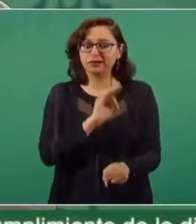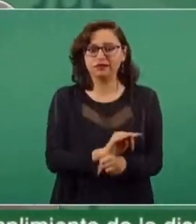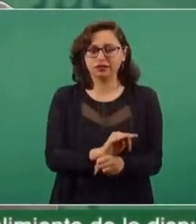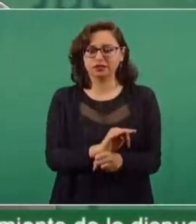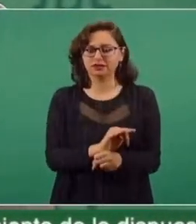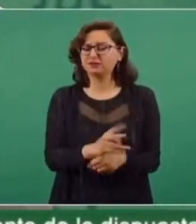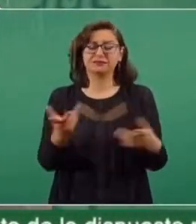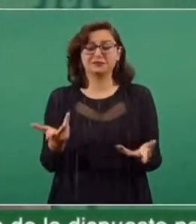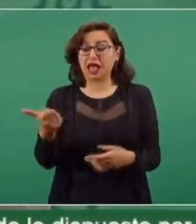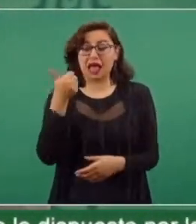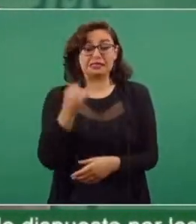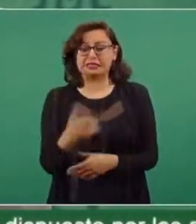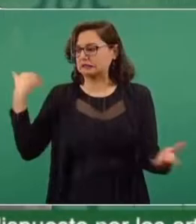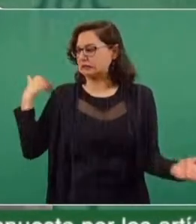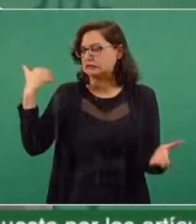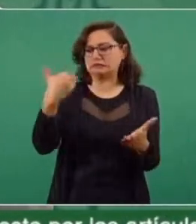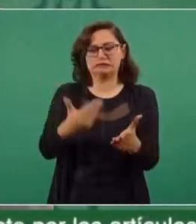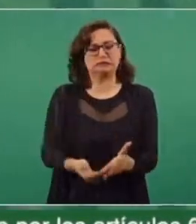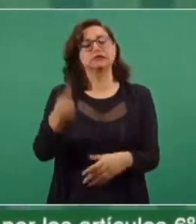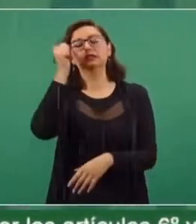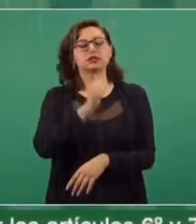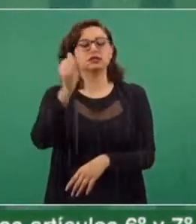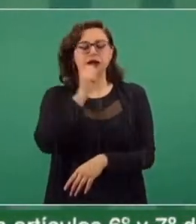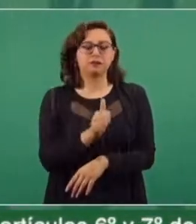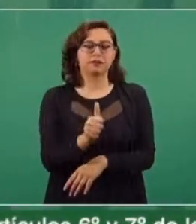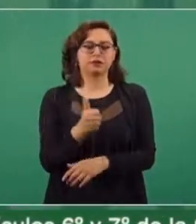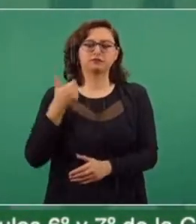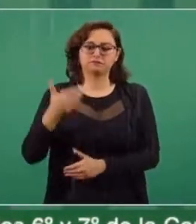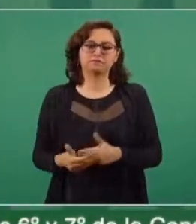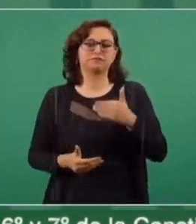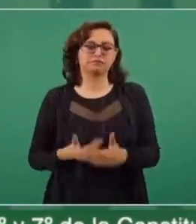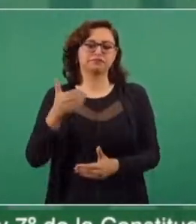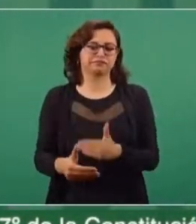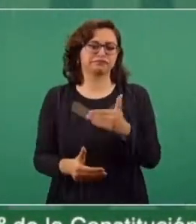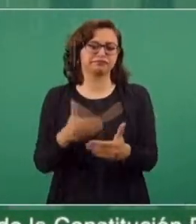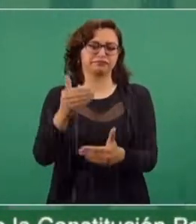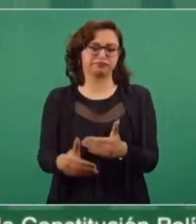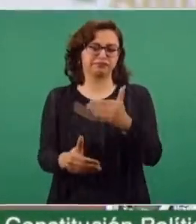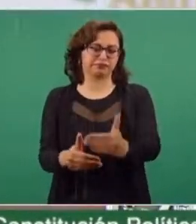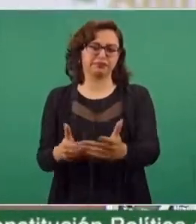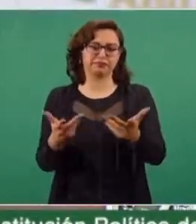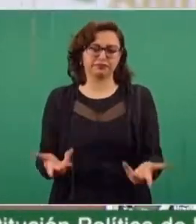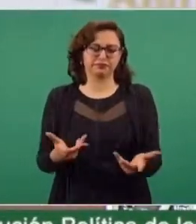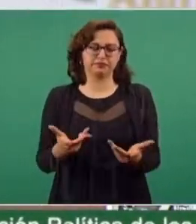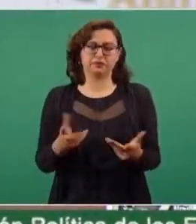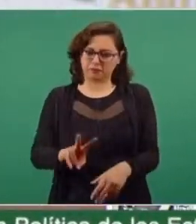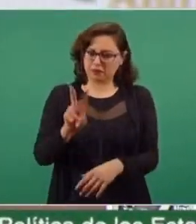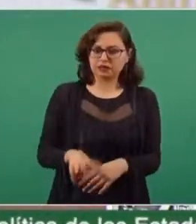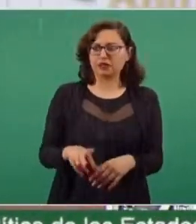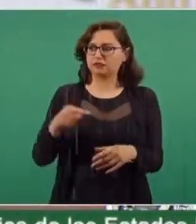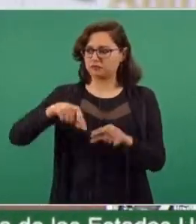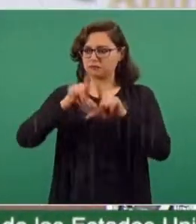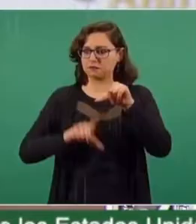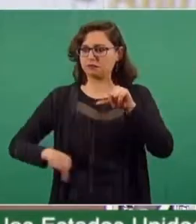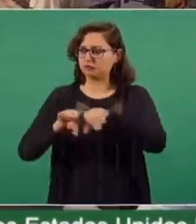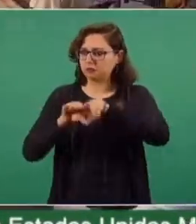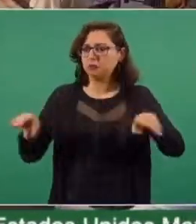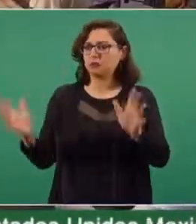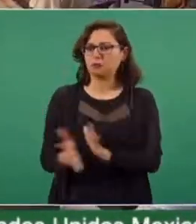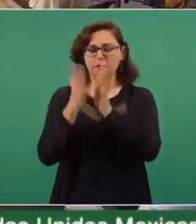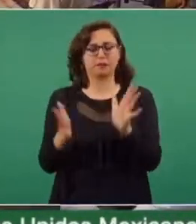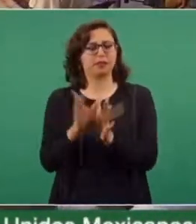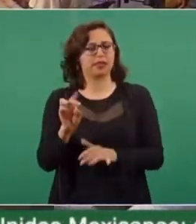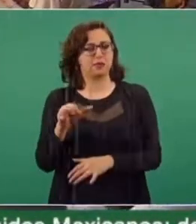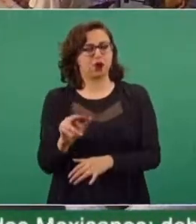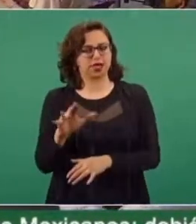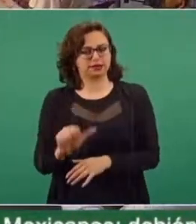Así ha sido siempre, así lo hemos hecho, para avanzar en el establecimiento de una auténtica democracia en el país. Entonces, va a